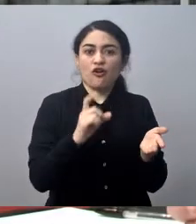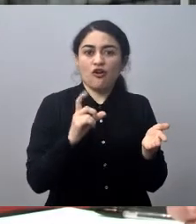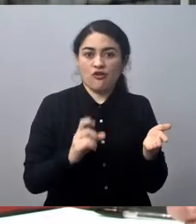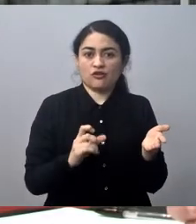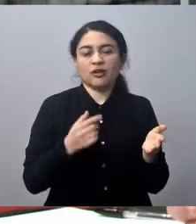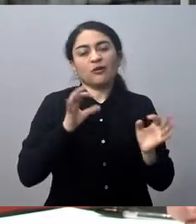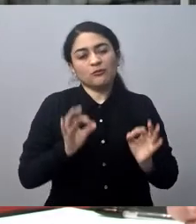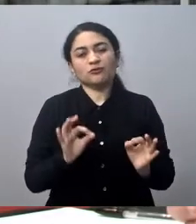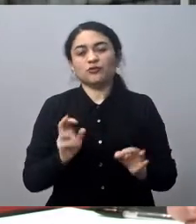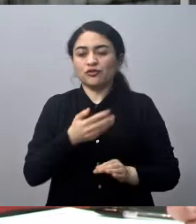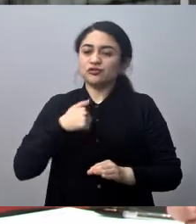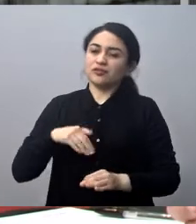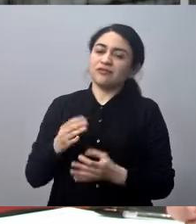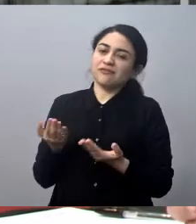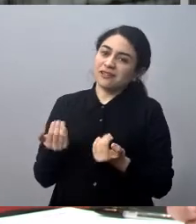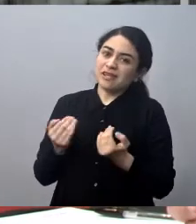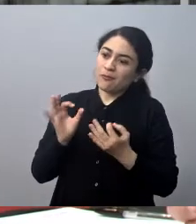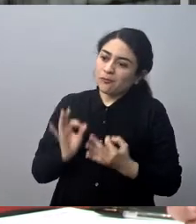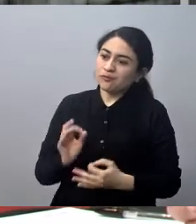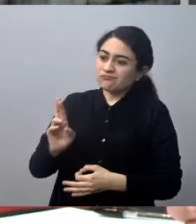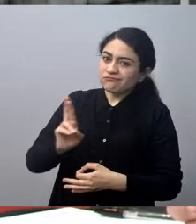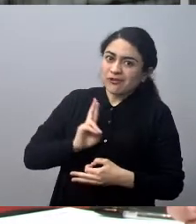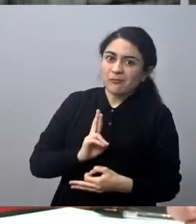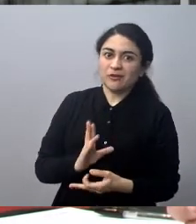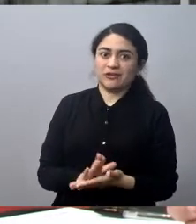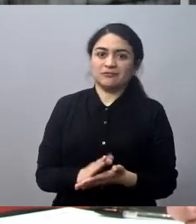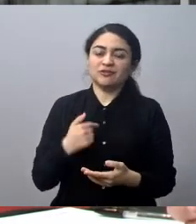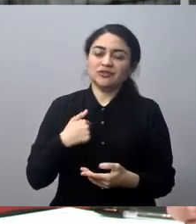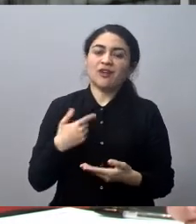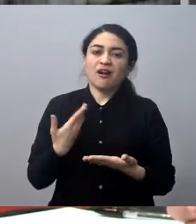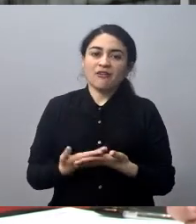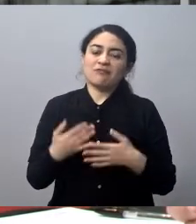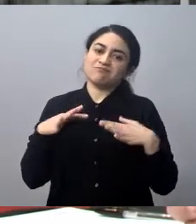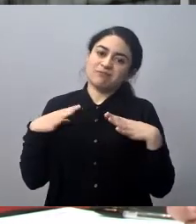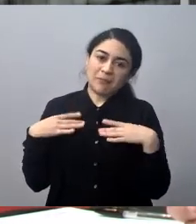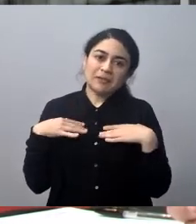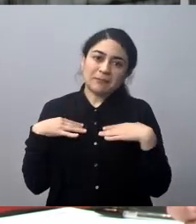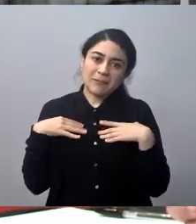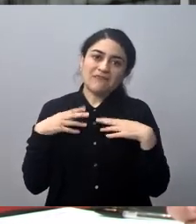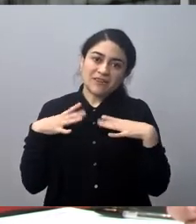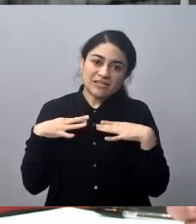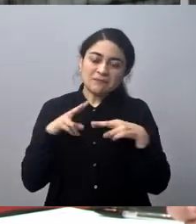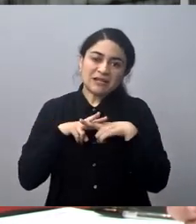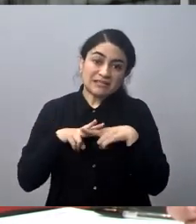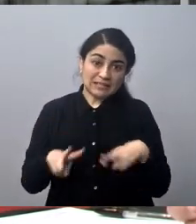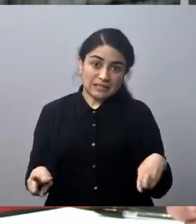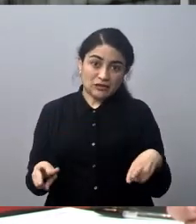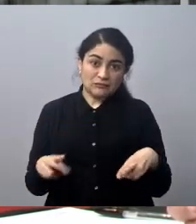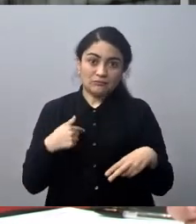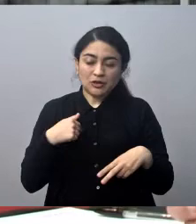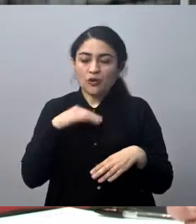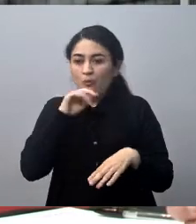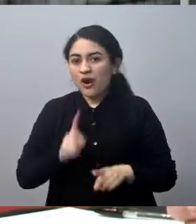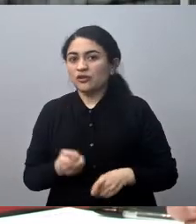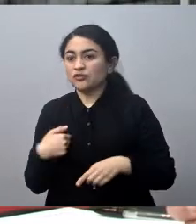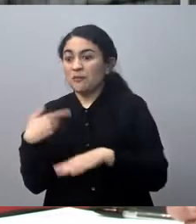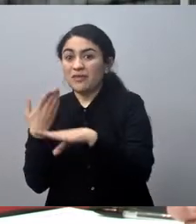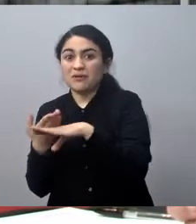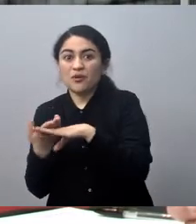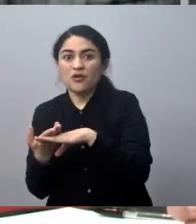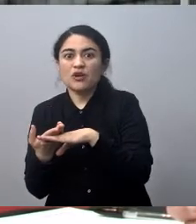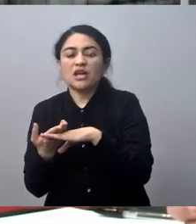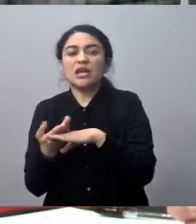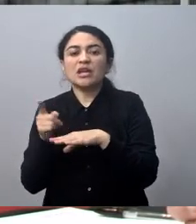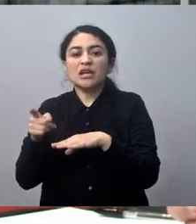con Concon, creo que eso es lo que nosotros esperábamos que nos dijera. Yo quedé bastante más tranquilo al respecto, sin embargo, pedimos una reunión con el